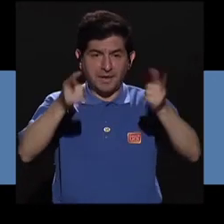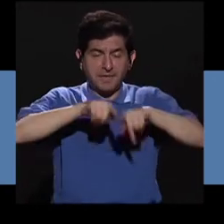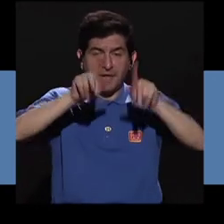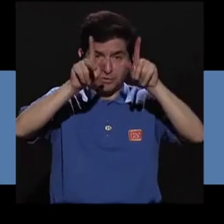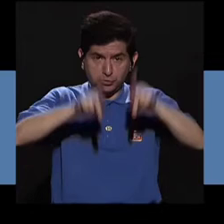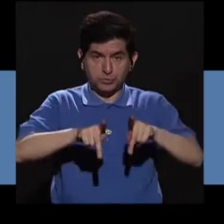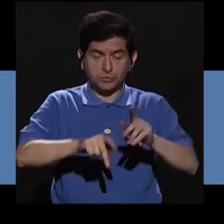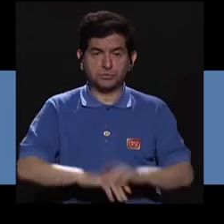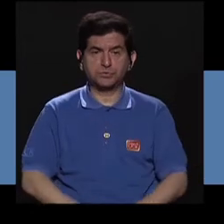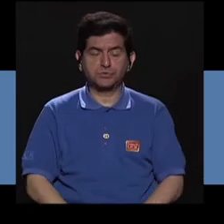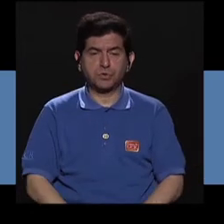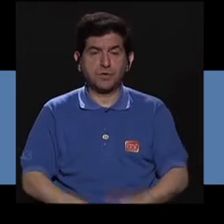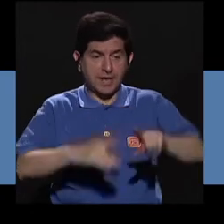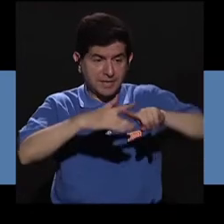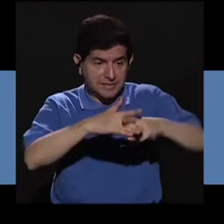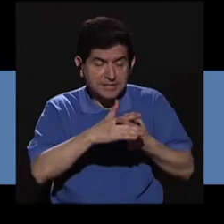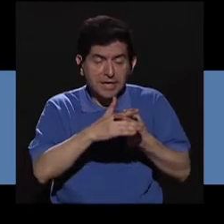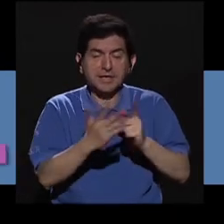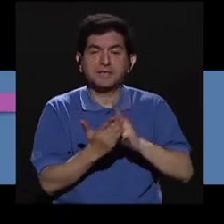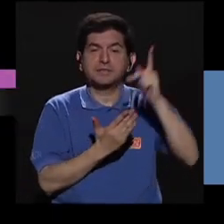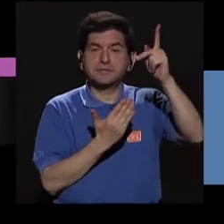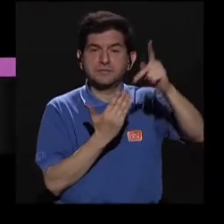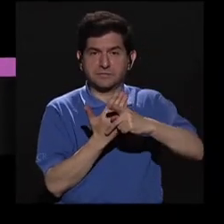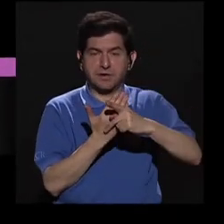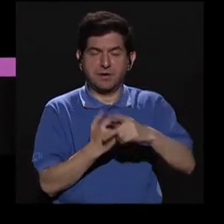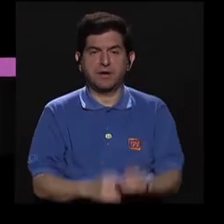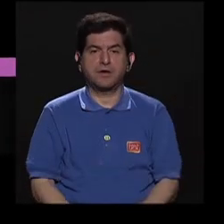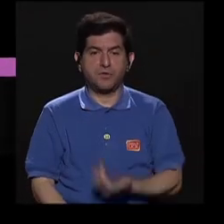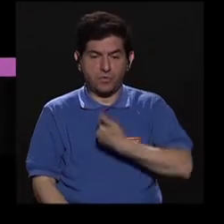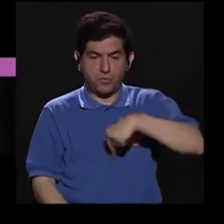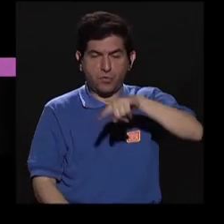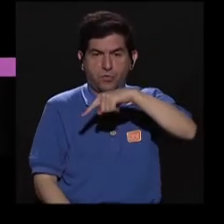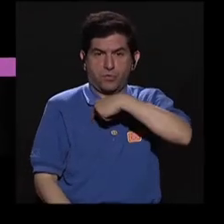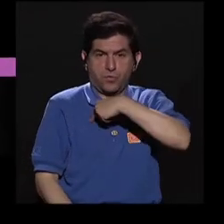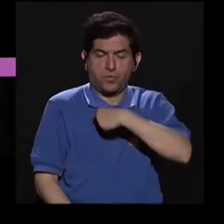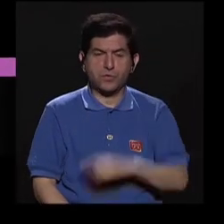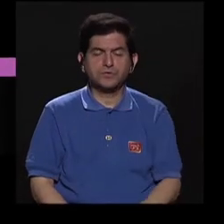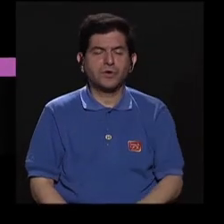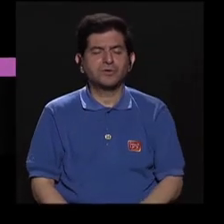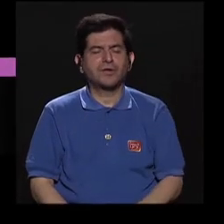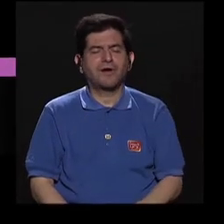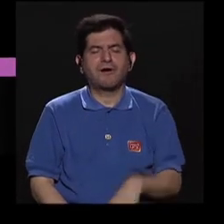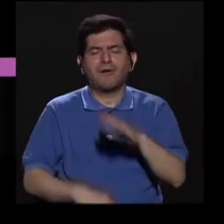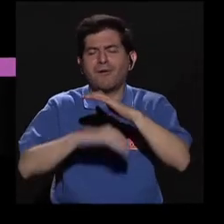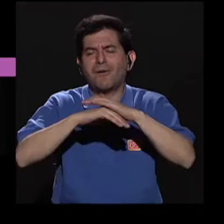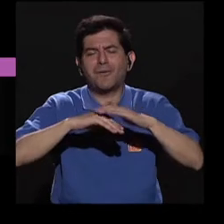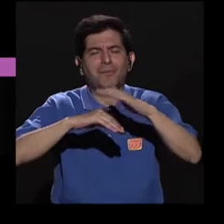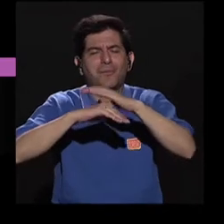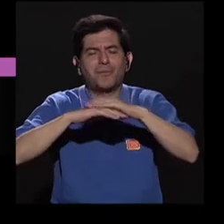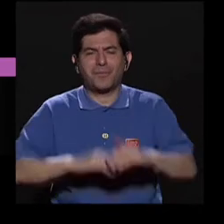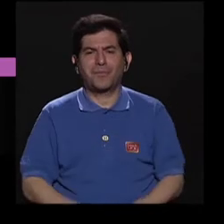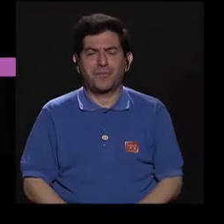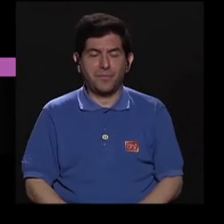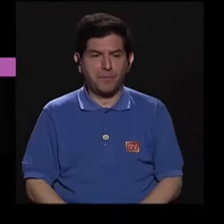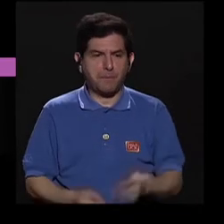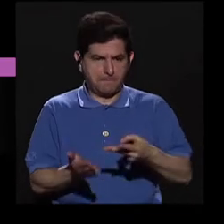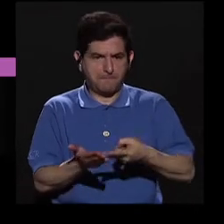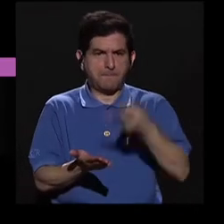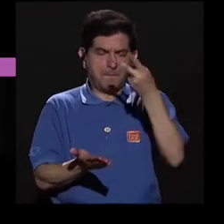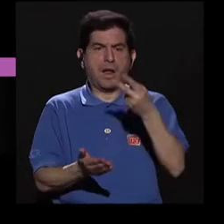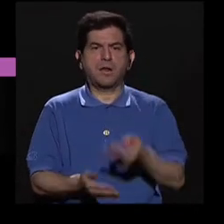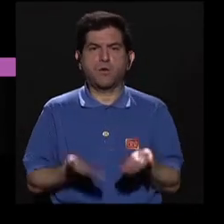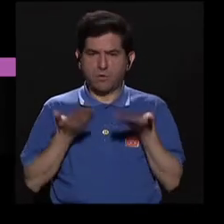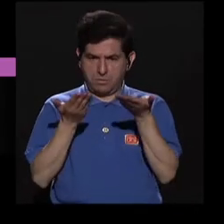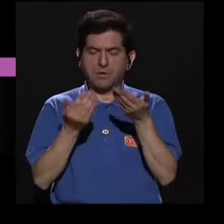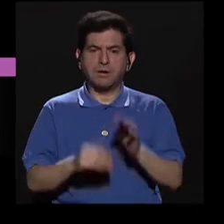personas que iniciamos en este programa nos han chineado bastante, nos dan mucho valor. Creo